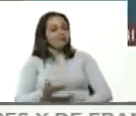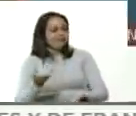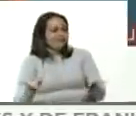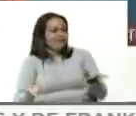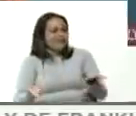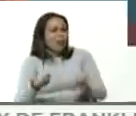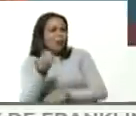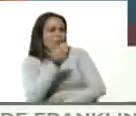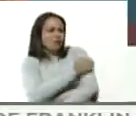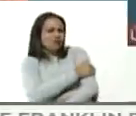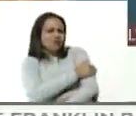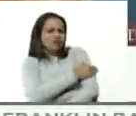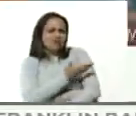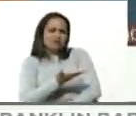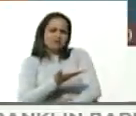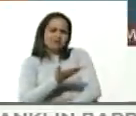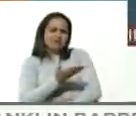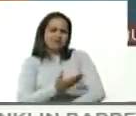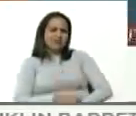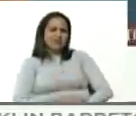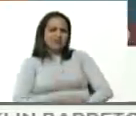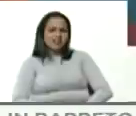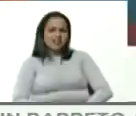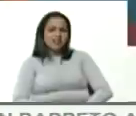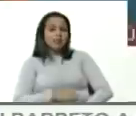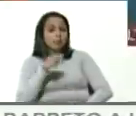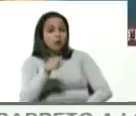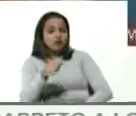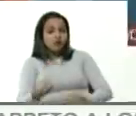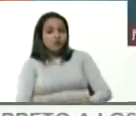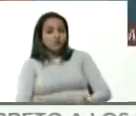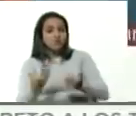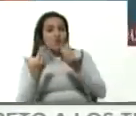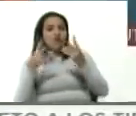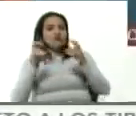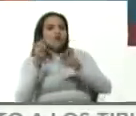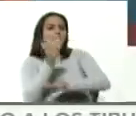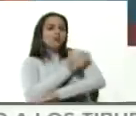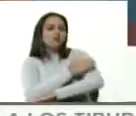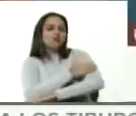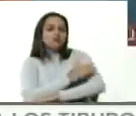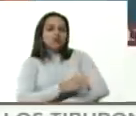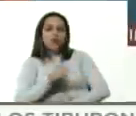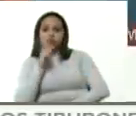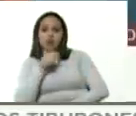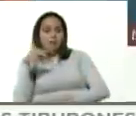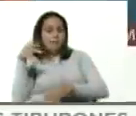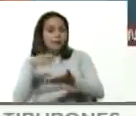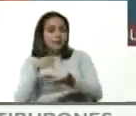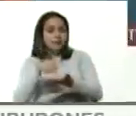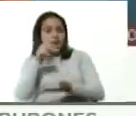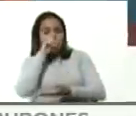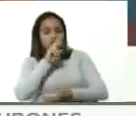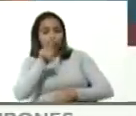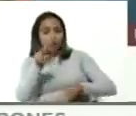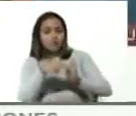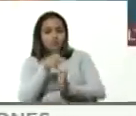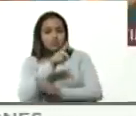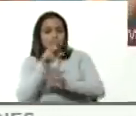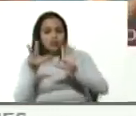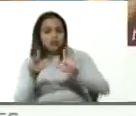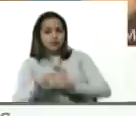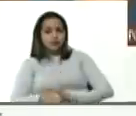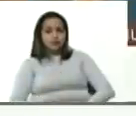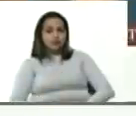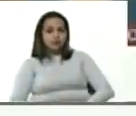que tenemos eso por eso está surgiendo una nueva oposición no participaron en las elecciones del año 2018 que